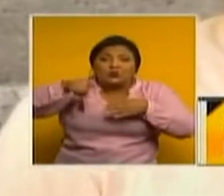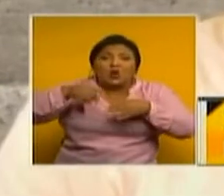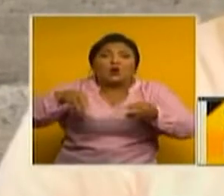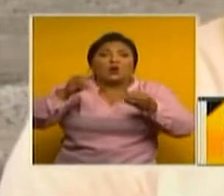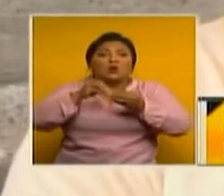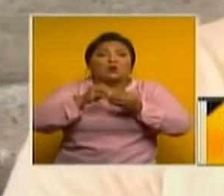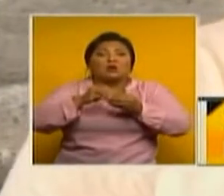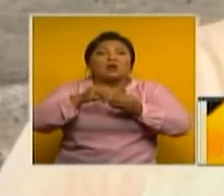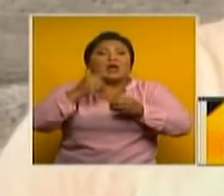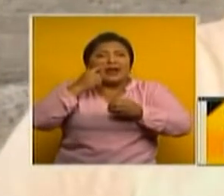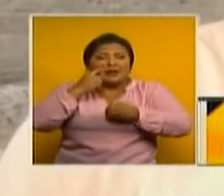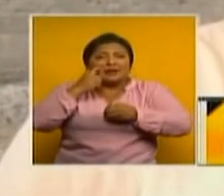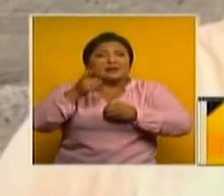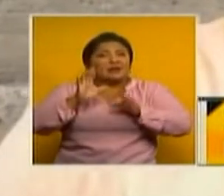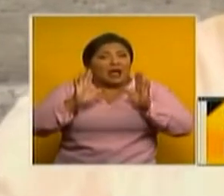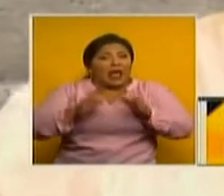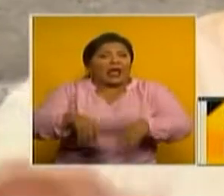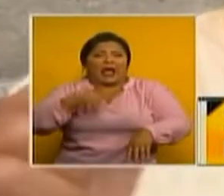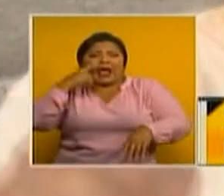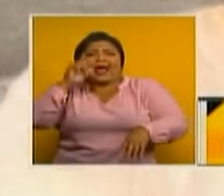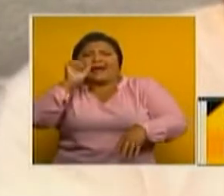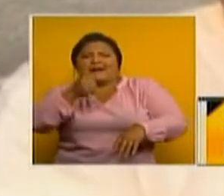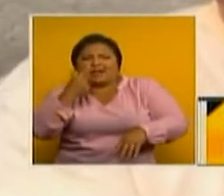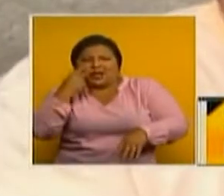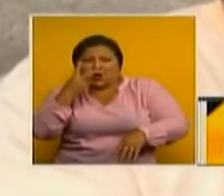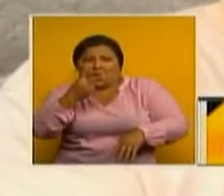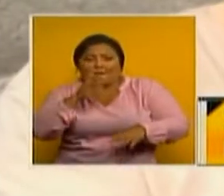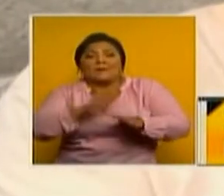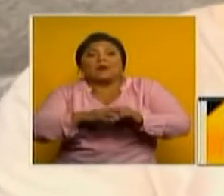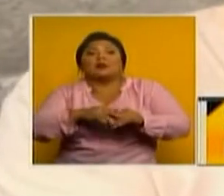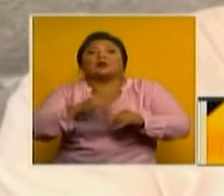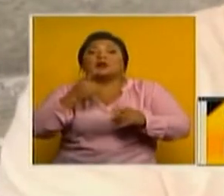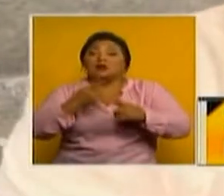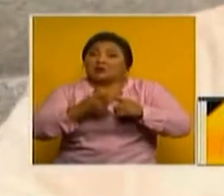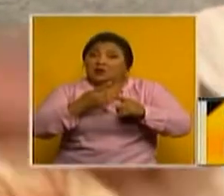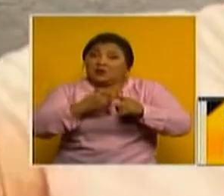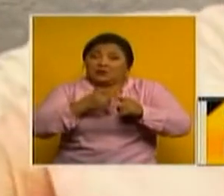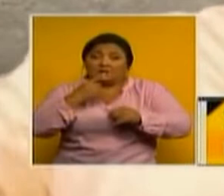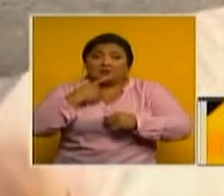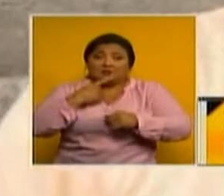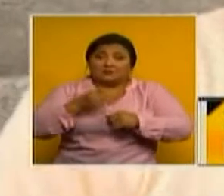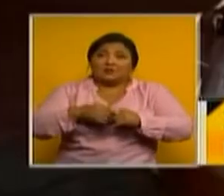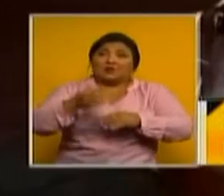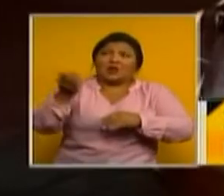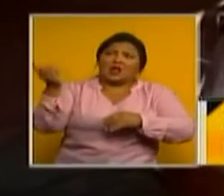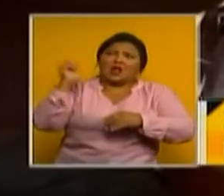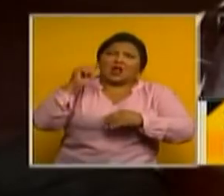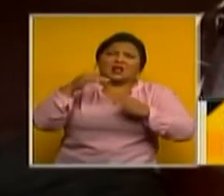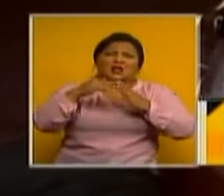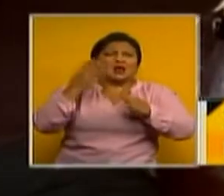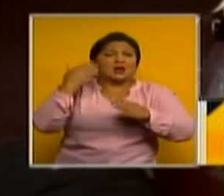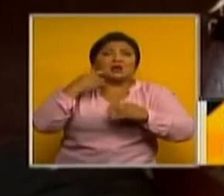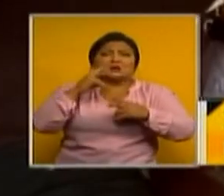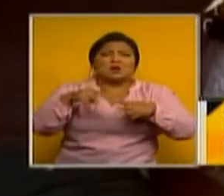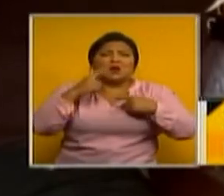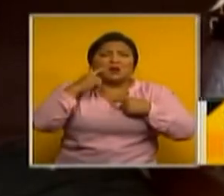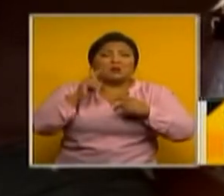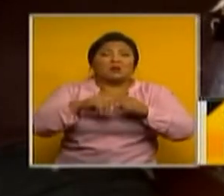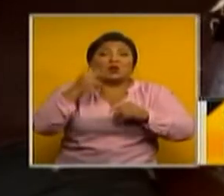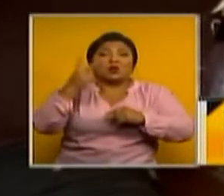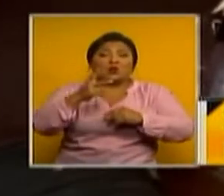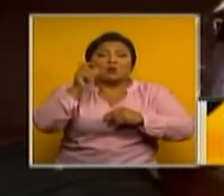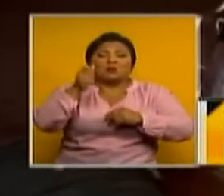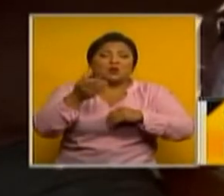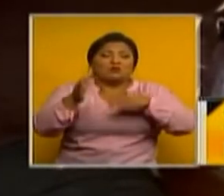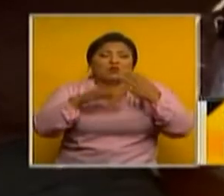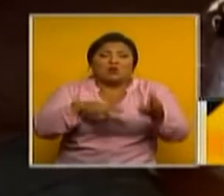ahí le dijeron, así te quisiera coger, le dijeron ahí, para uno de acá atrás que vive. De los tres, dos murieron casi